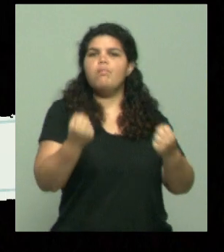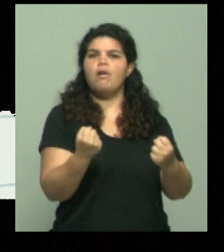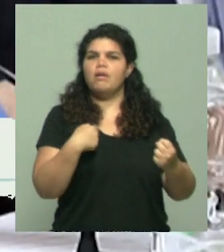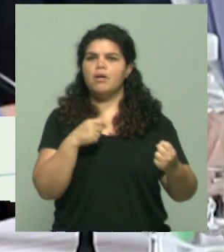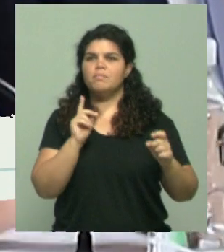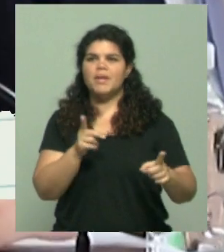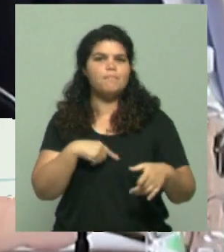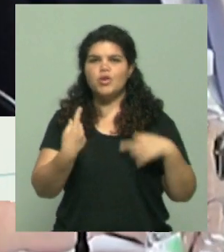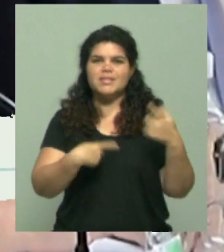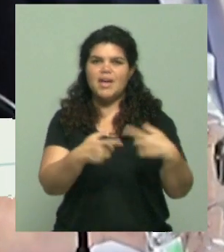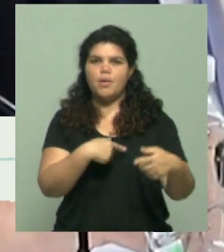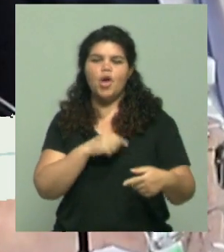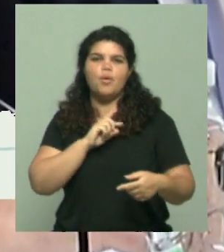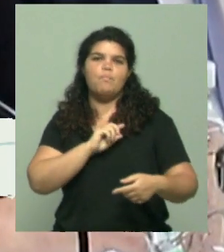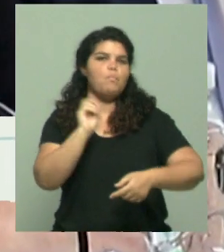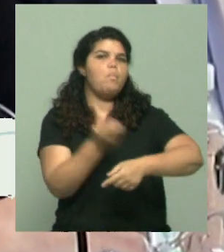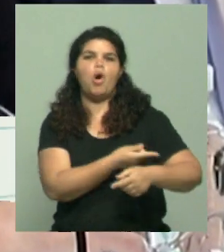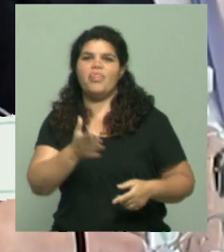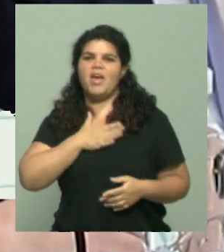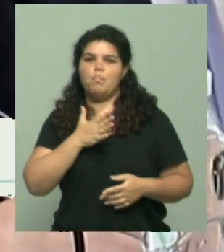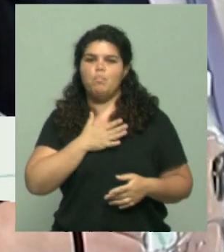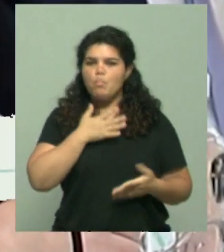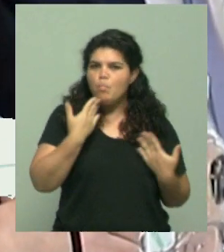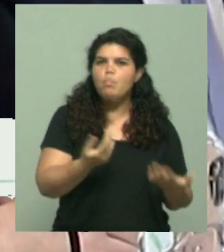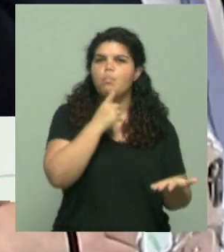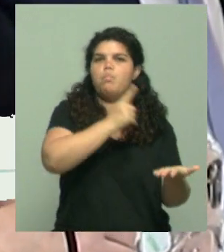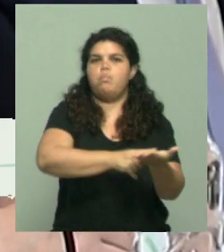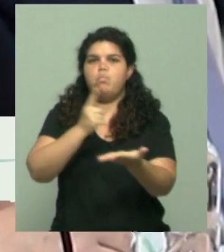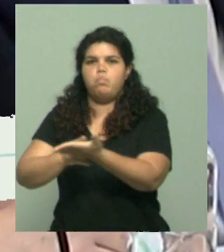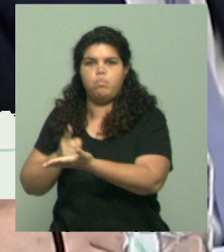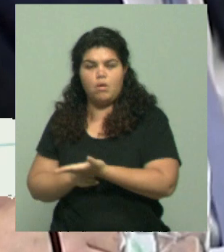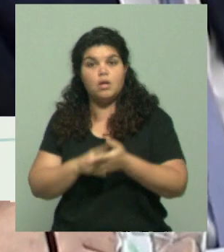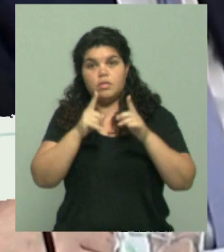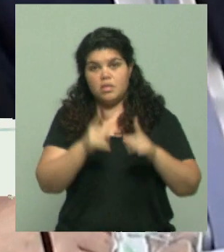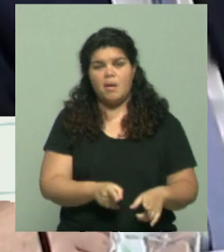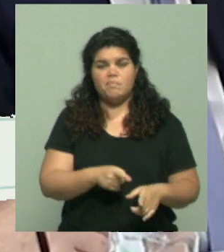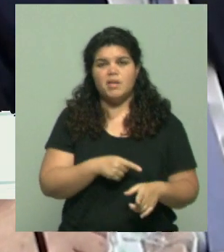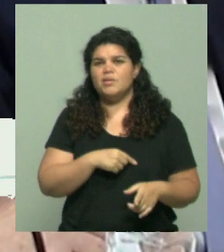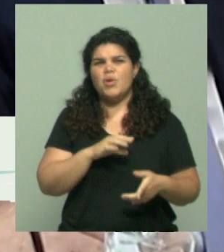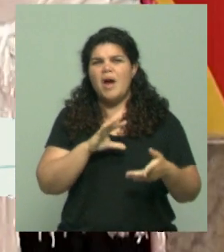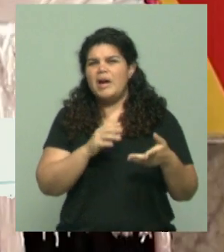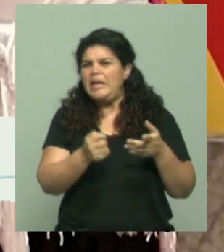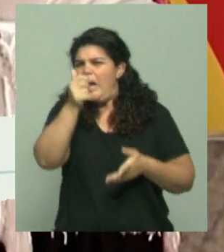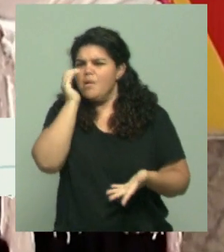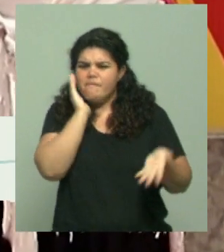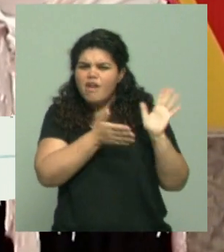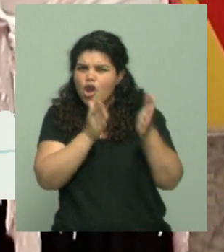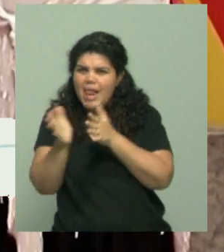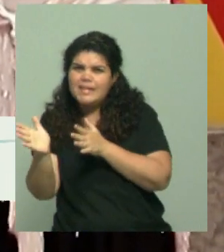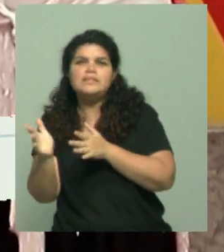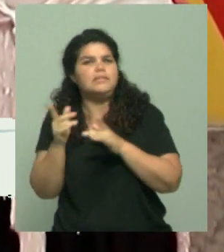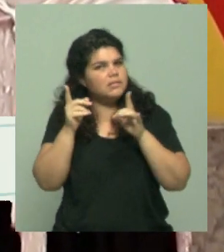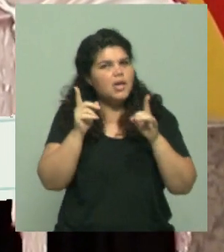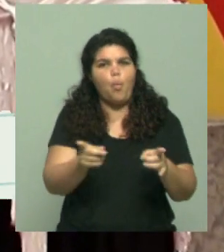del omeopano, o jugar con la violencia, por un lado, para tratar de caracterizar esa misma bronca épica que le